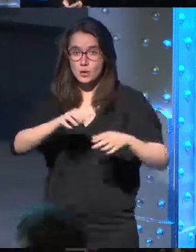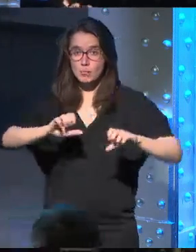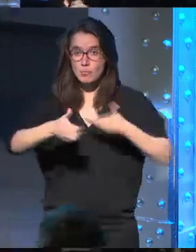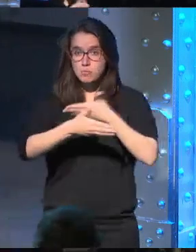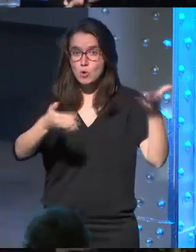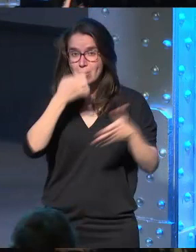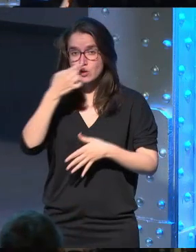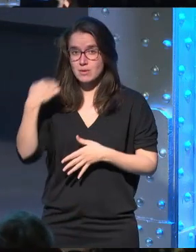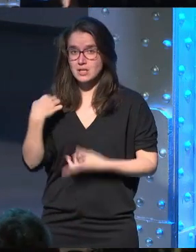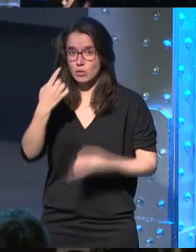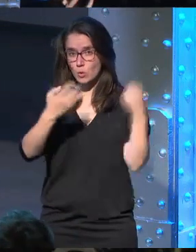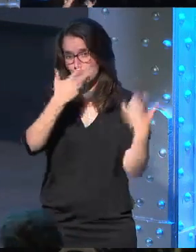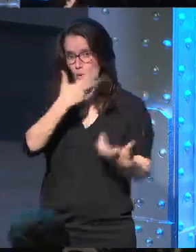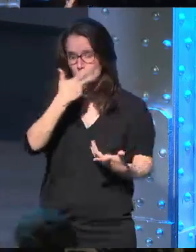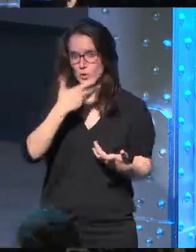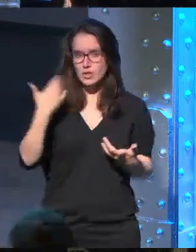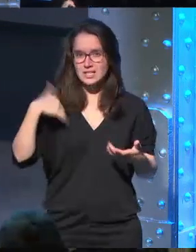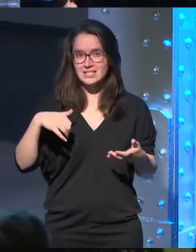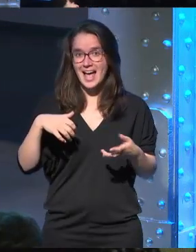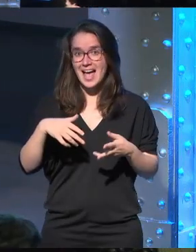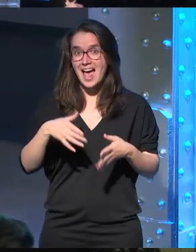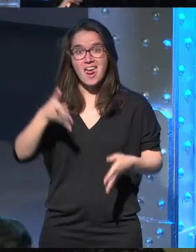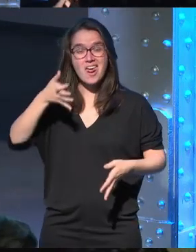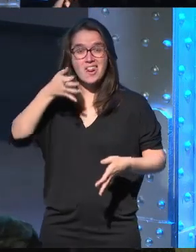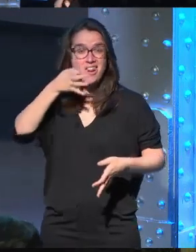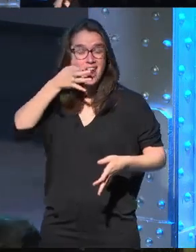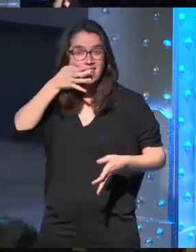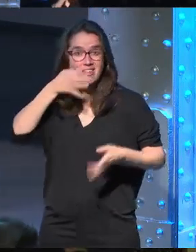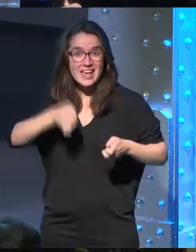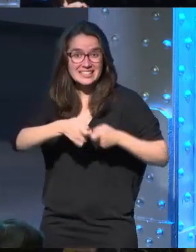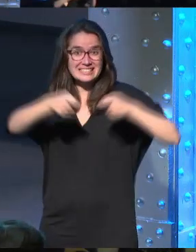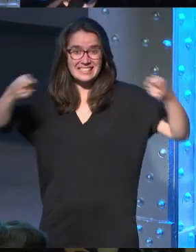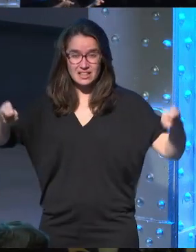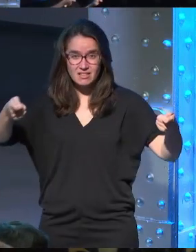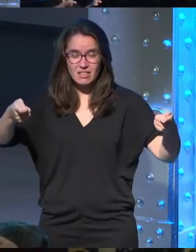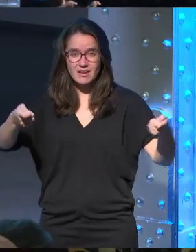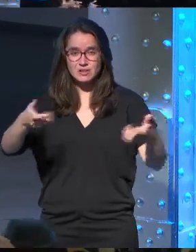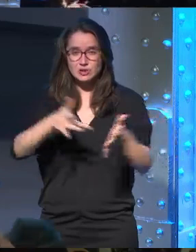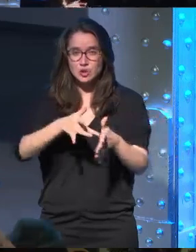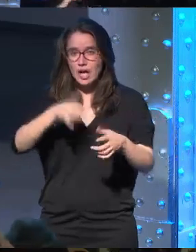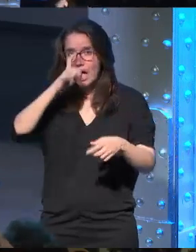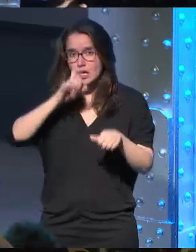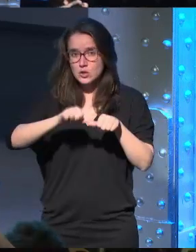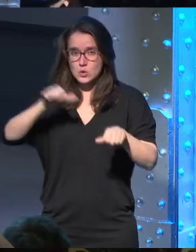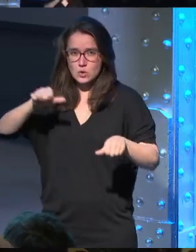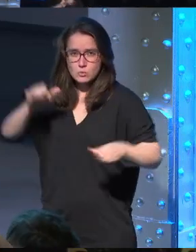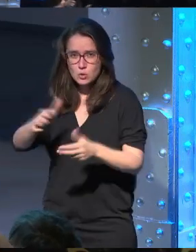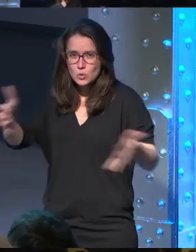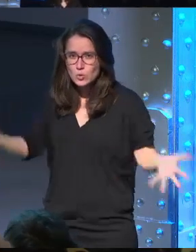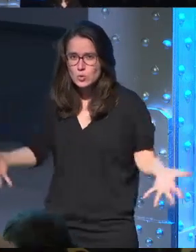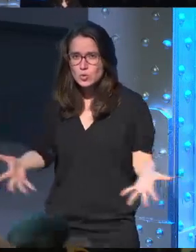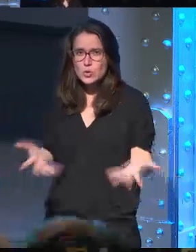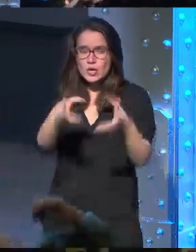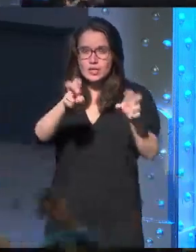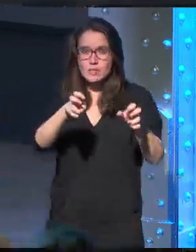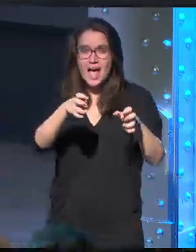pasado algunos de vosotros ya lo conocéis, Realidad Extendida llevamos ya en los últimos años empujando el tema de la